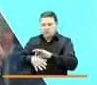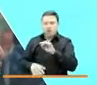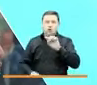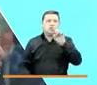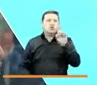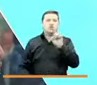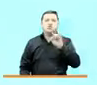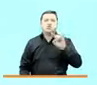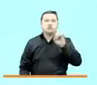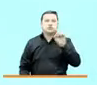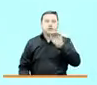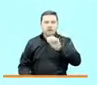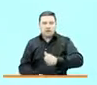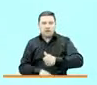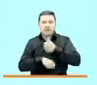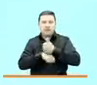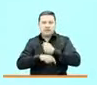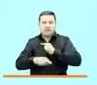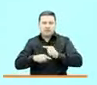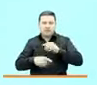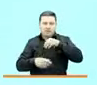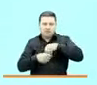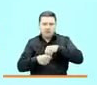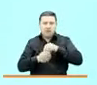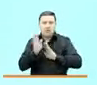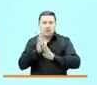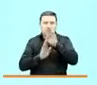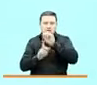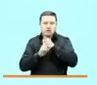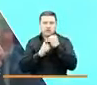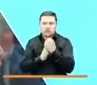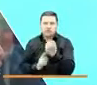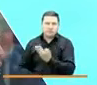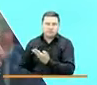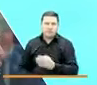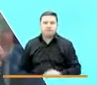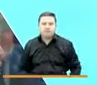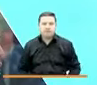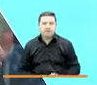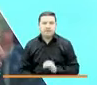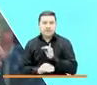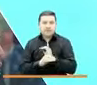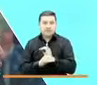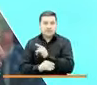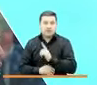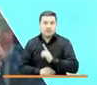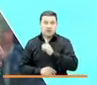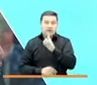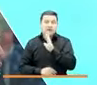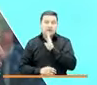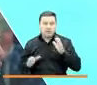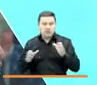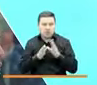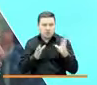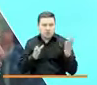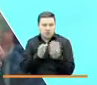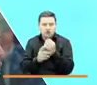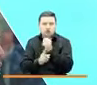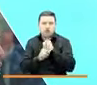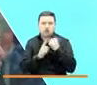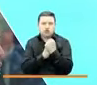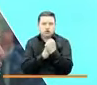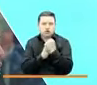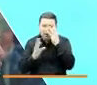Correa, directora del Departamento Administrativo para la Prosperidad Social, institución que lidera el sector de la inclusión social y la